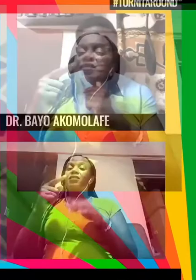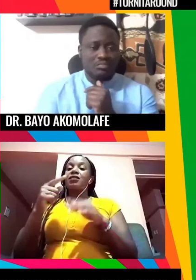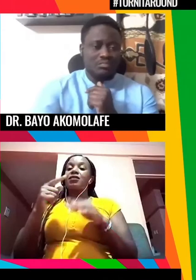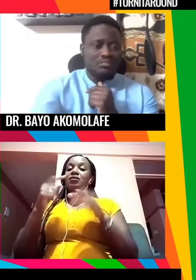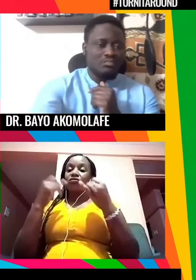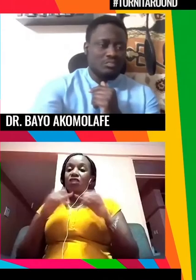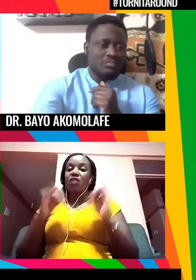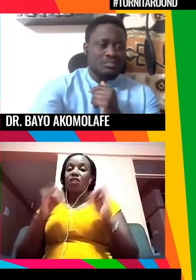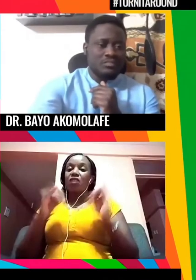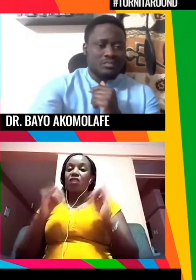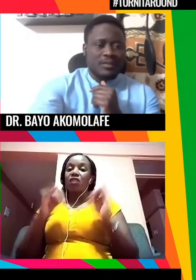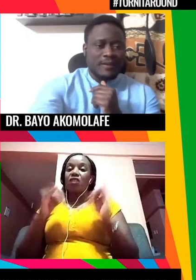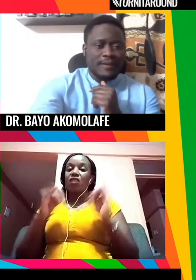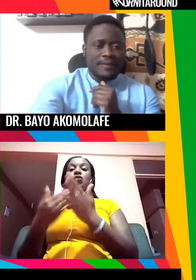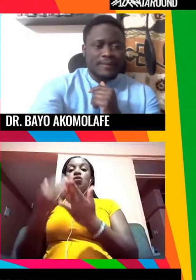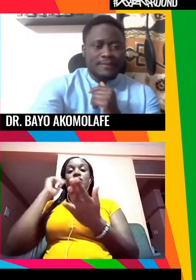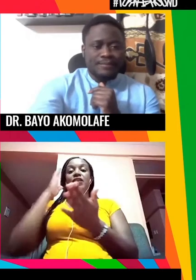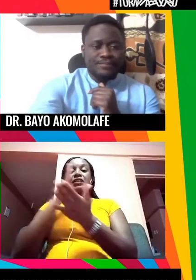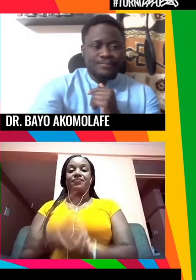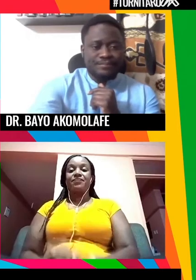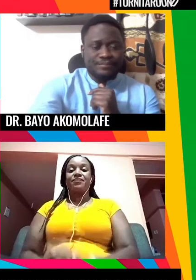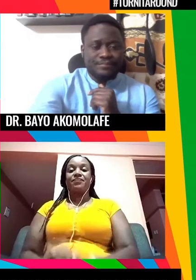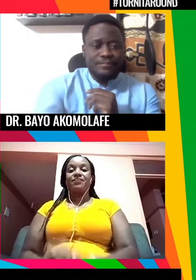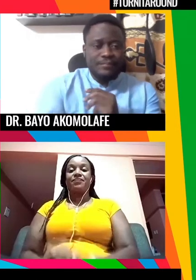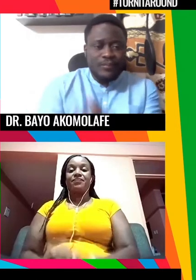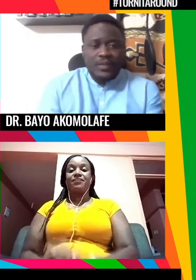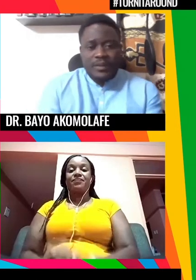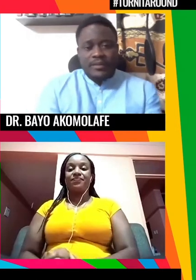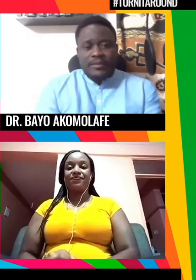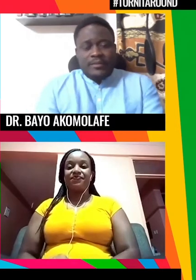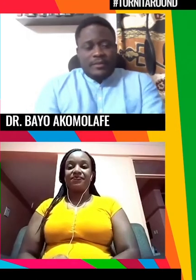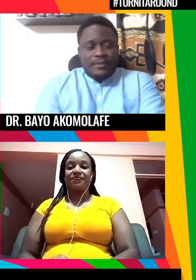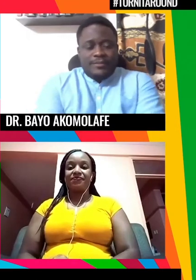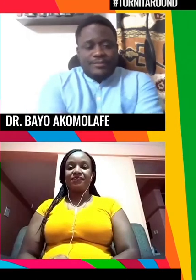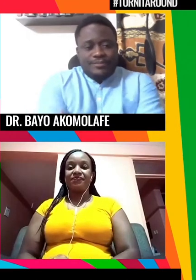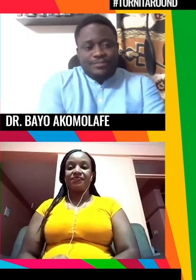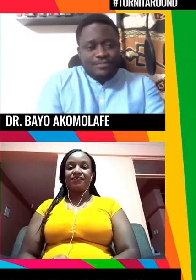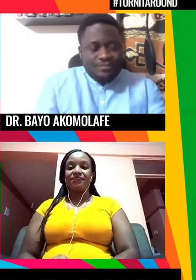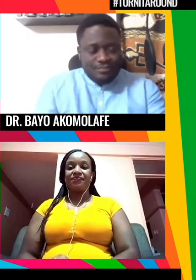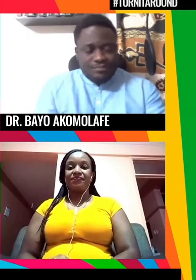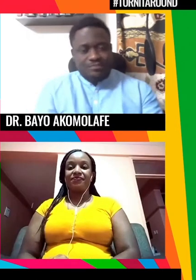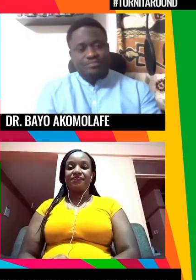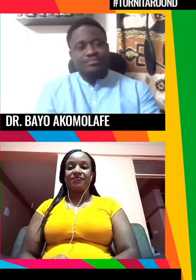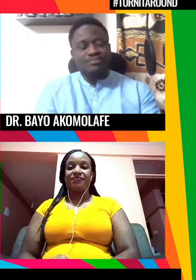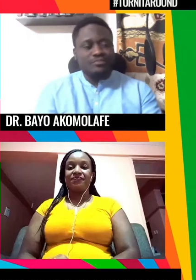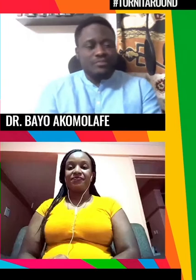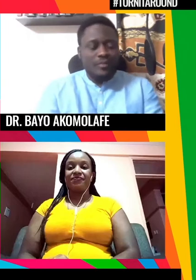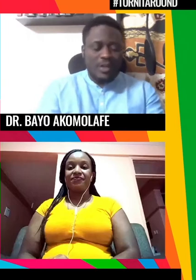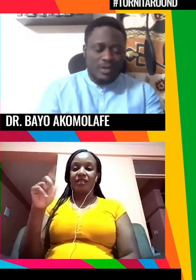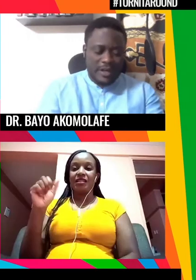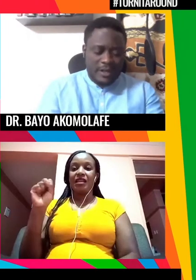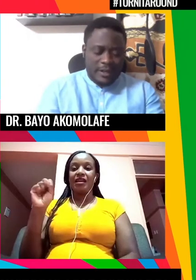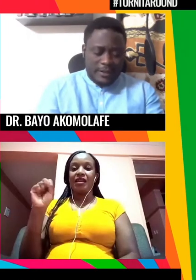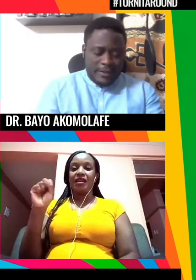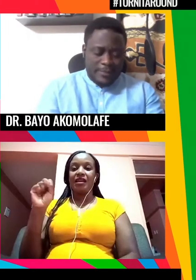Gracias, Lisa. Vaya acumulace. Solo daremos un gran paso histórico hacia adelante